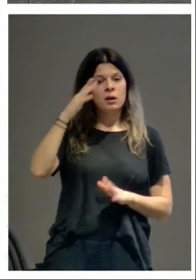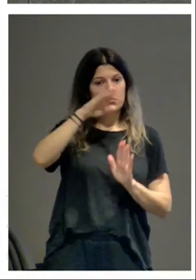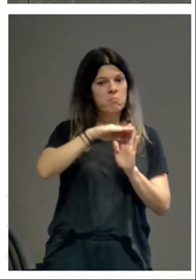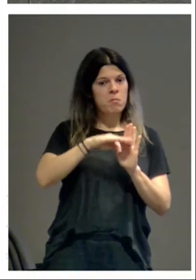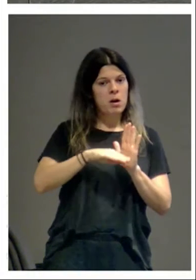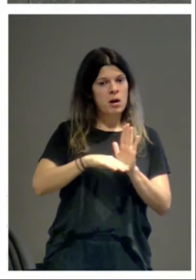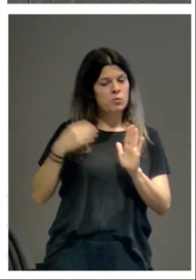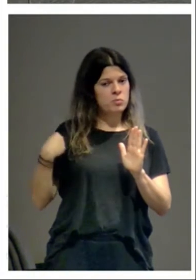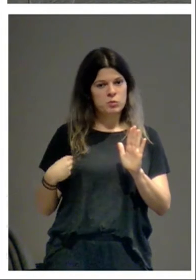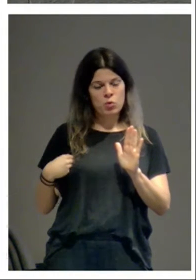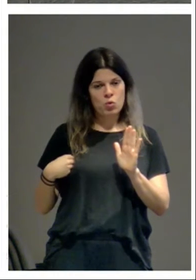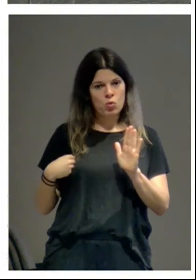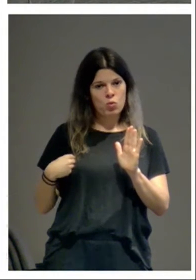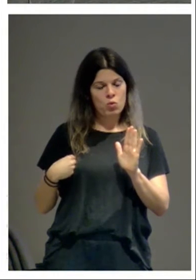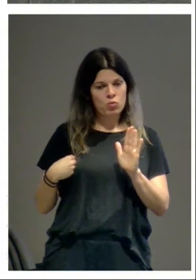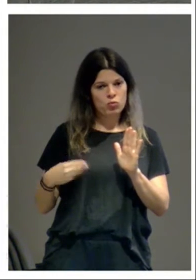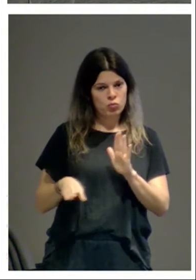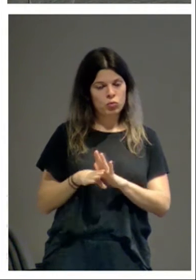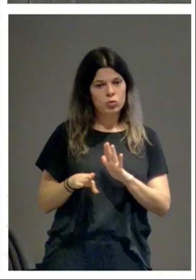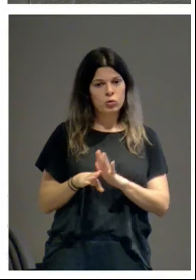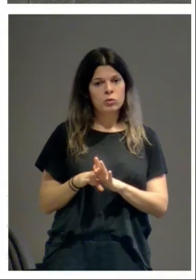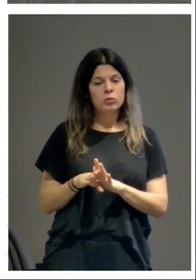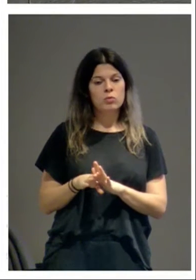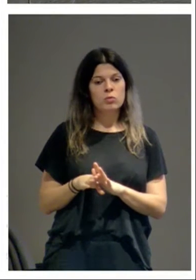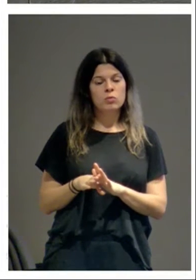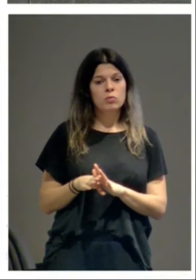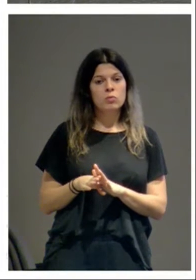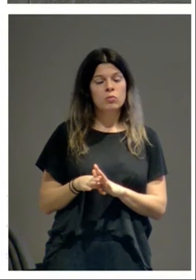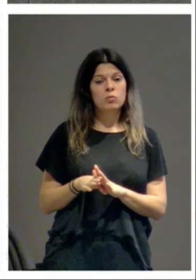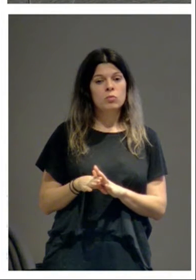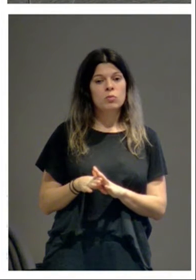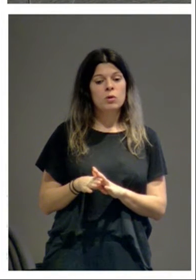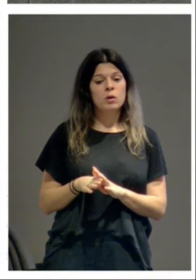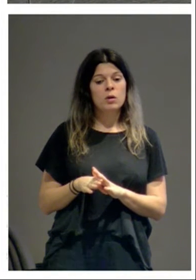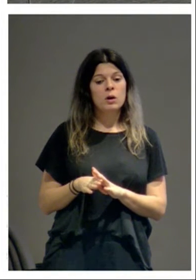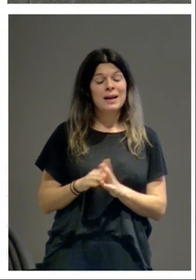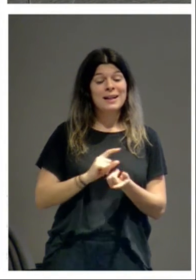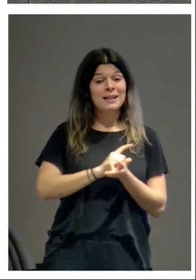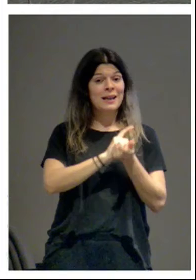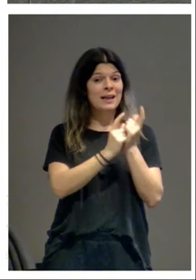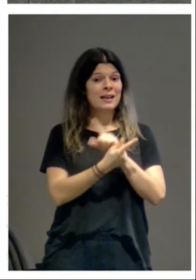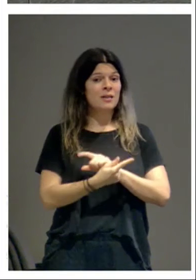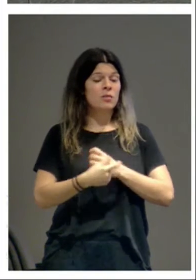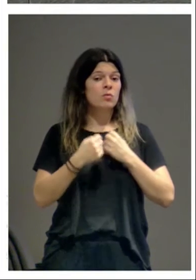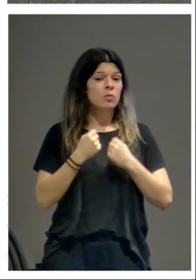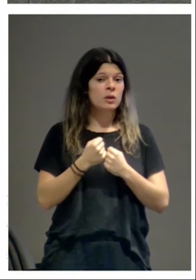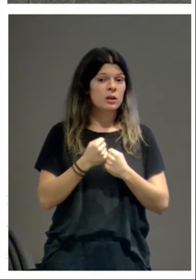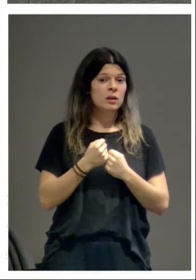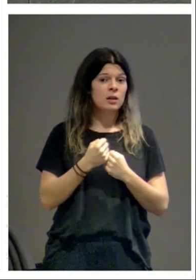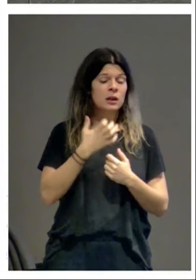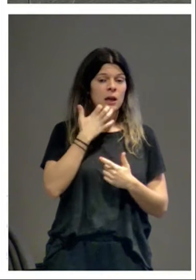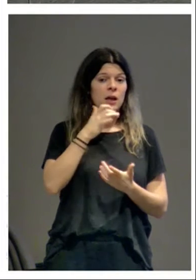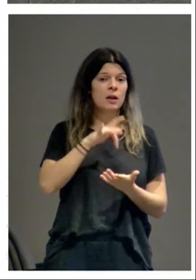he comentado, cambió, a mi entender, de manera radical cuando se descubrió la